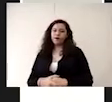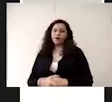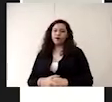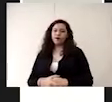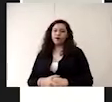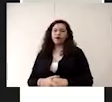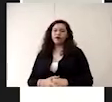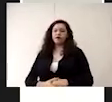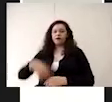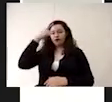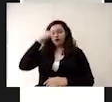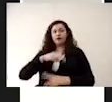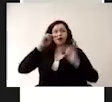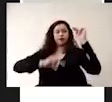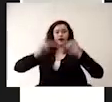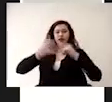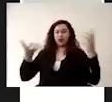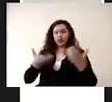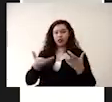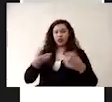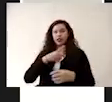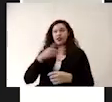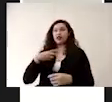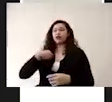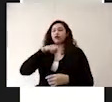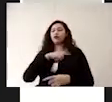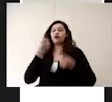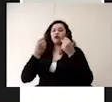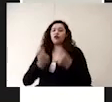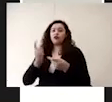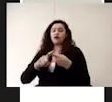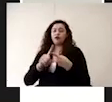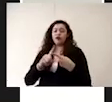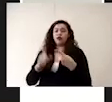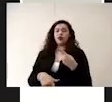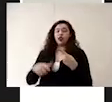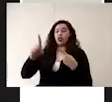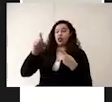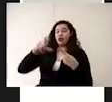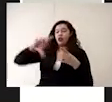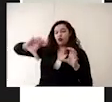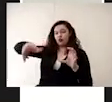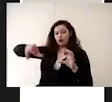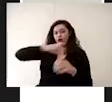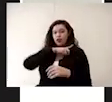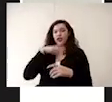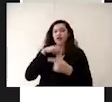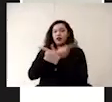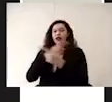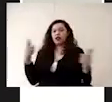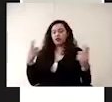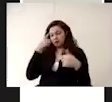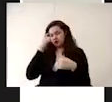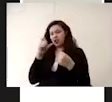Para realizar esta medición, nos tenemos que asegurar primero que el grifo o la llave esté libre de algún